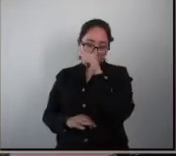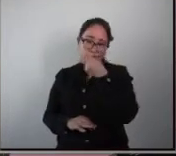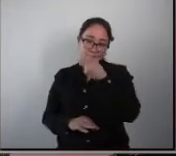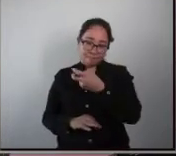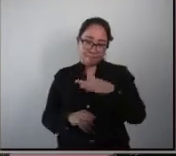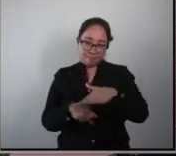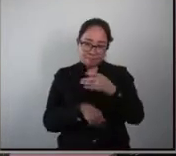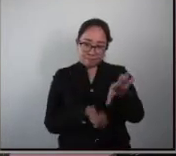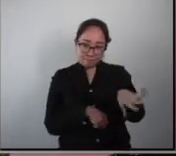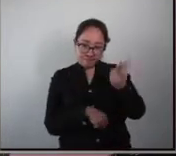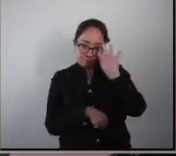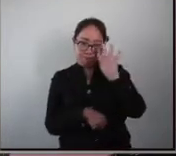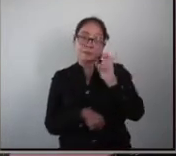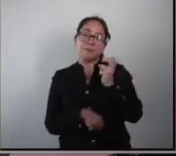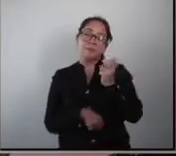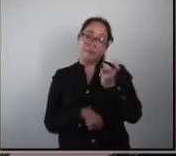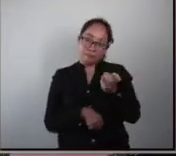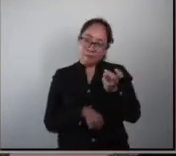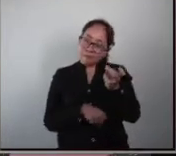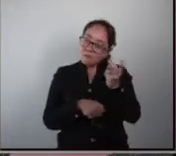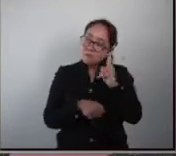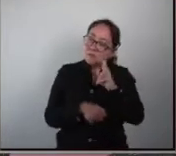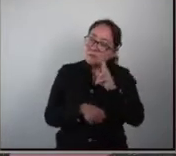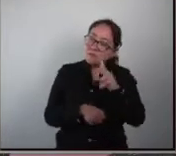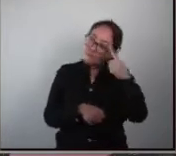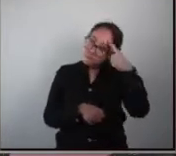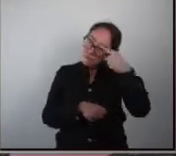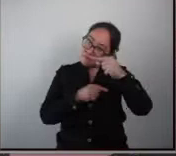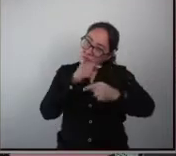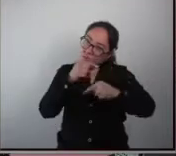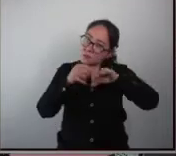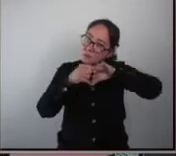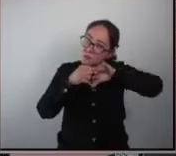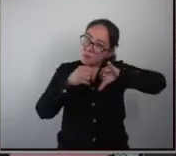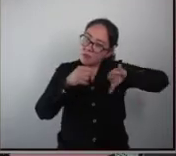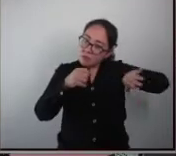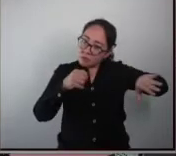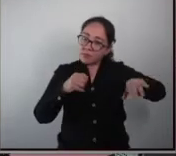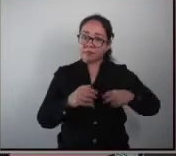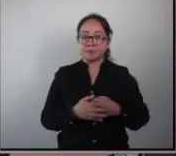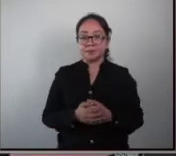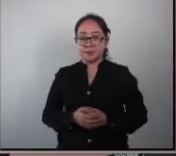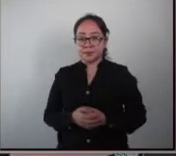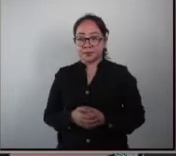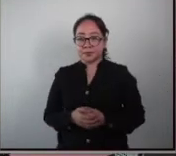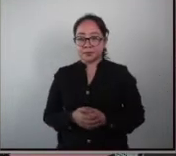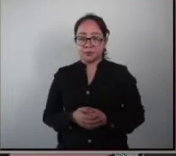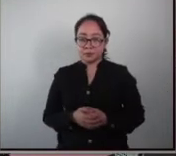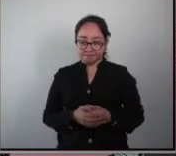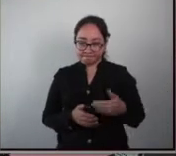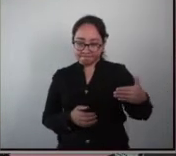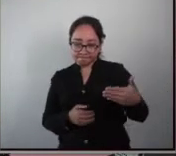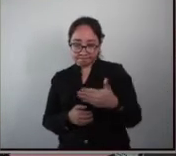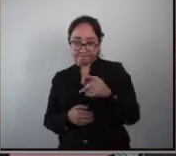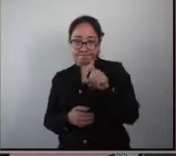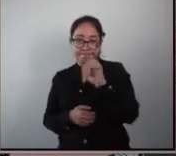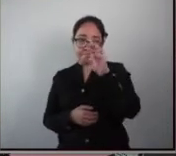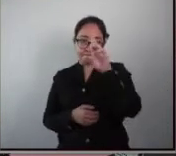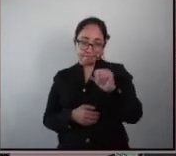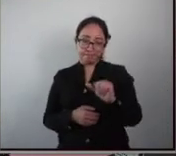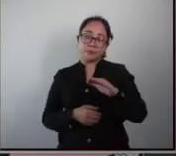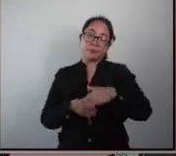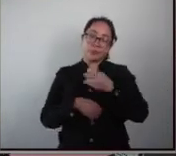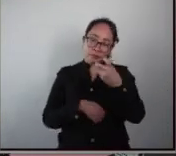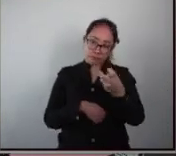medicamento por eso la elección del modelado del autismo en el pesebra y por eso